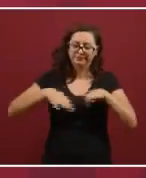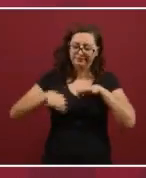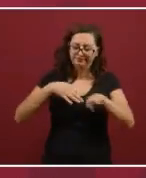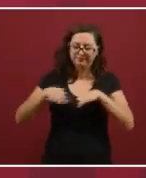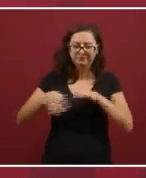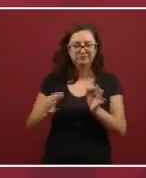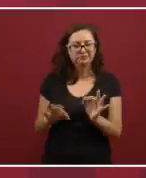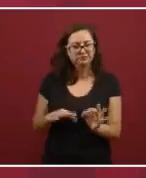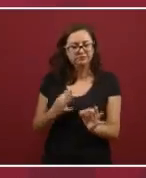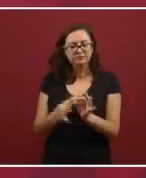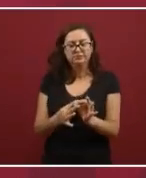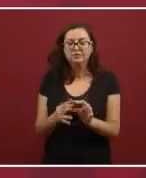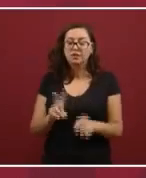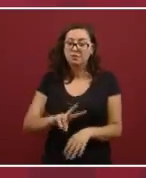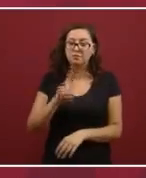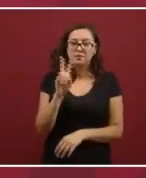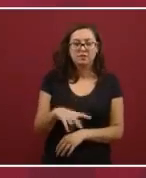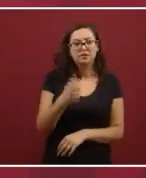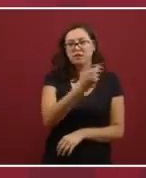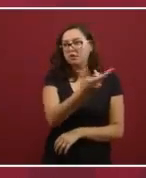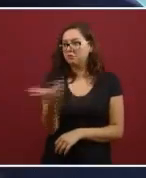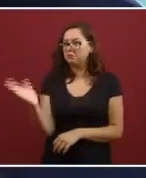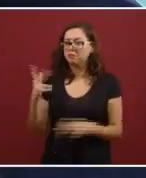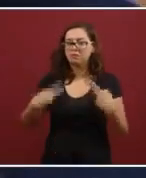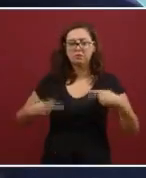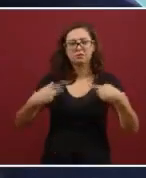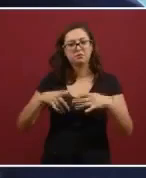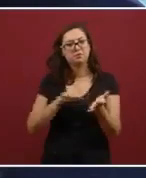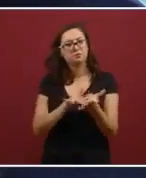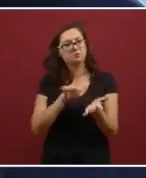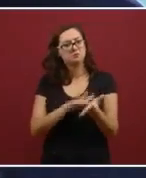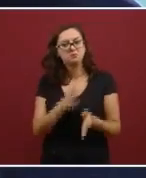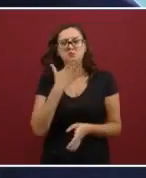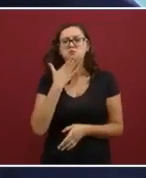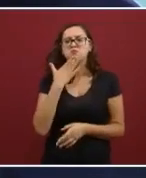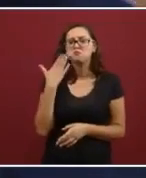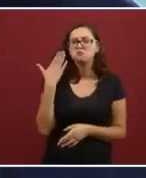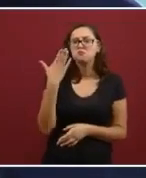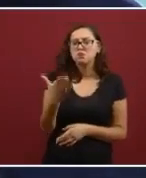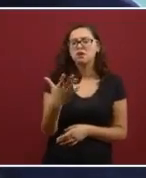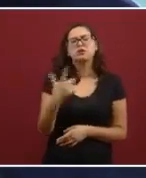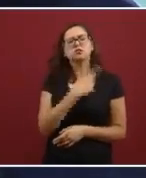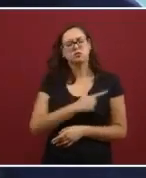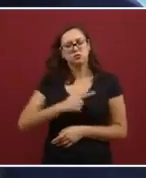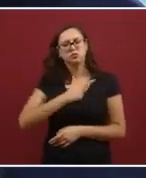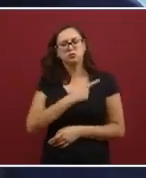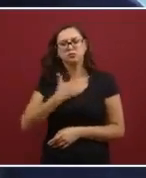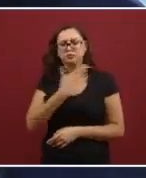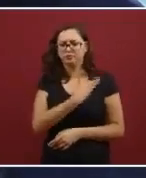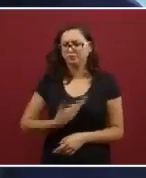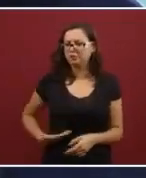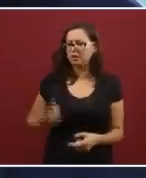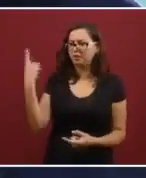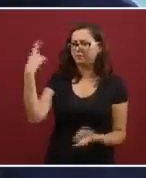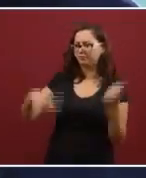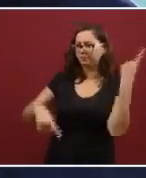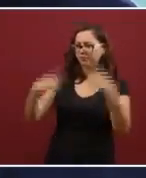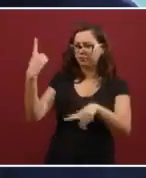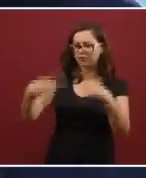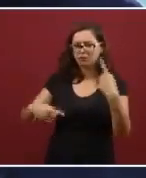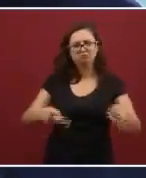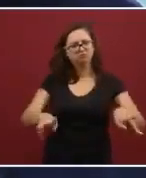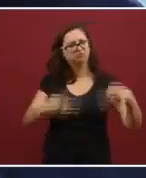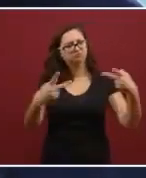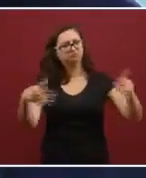es que hemos tenido una respuesta extraordinaria. La gente ha recibido muy bien el mensaje del señor Presidente de la República de que la venta de dichos